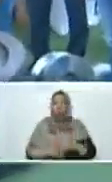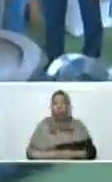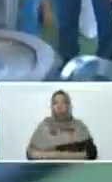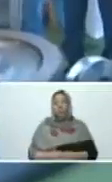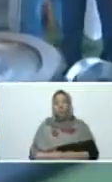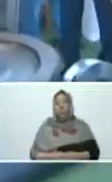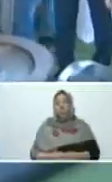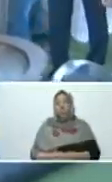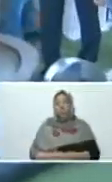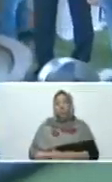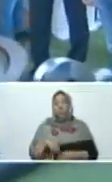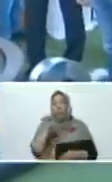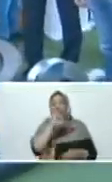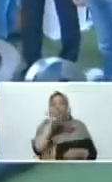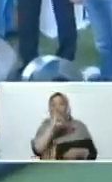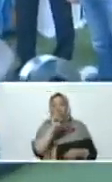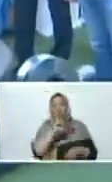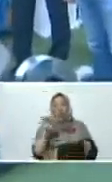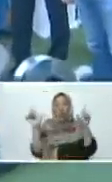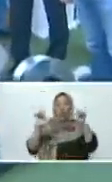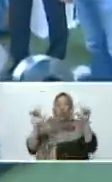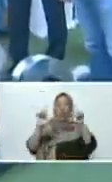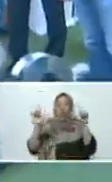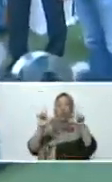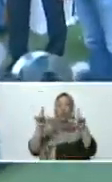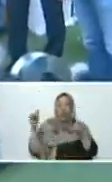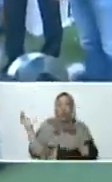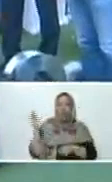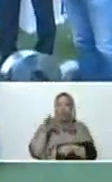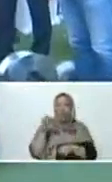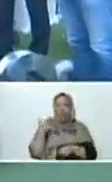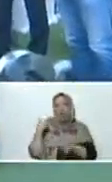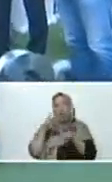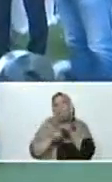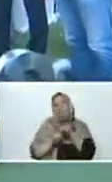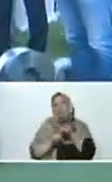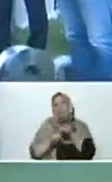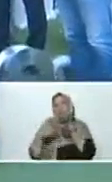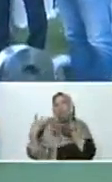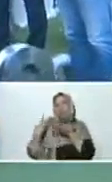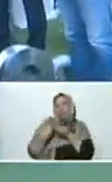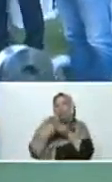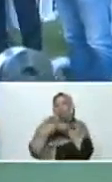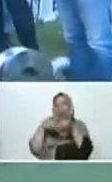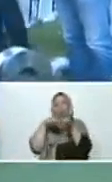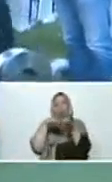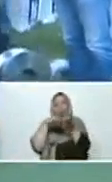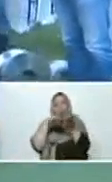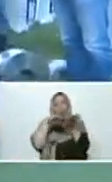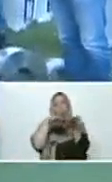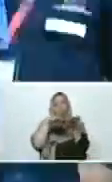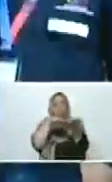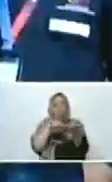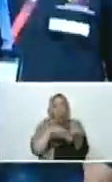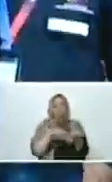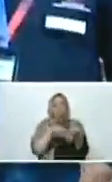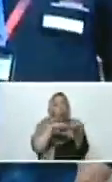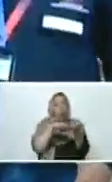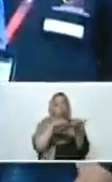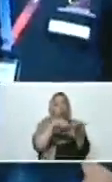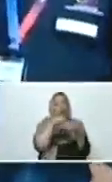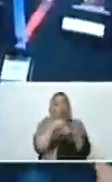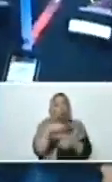Yo venía en el carro, tengo un televisorcito, veníamos Silita y yo. Como había cola, veníamos escuchando las noticias.